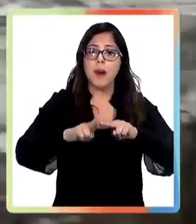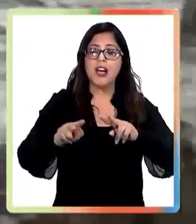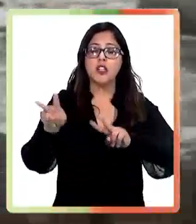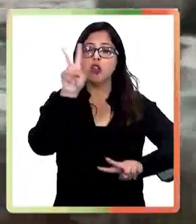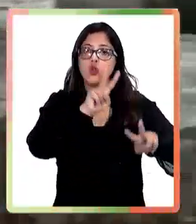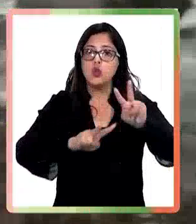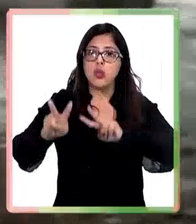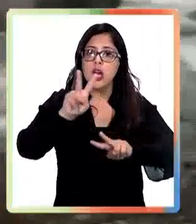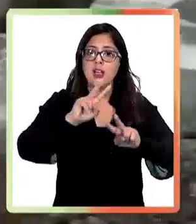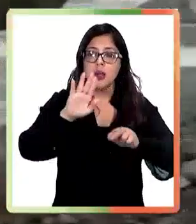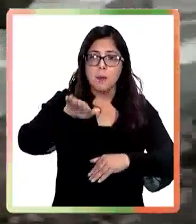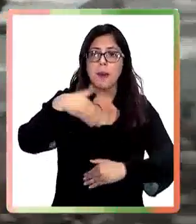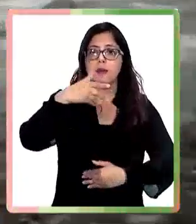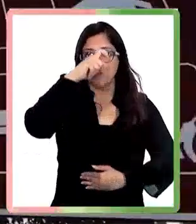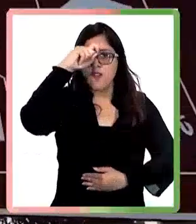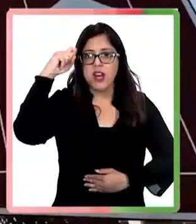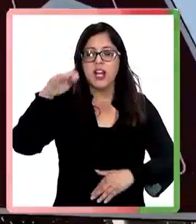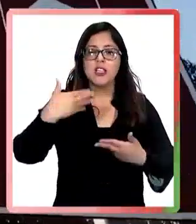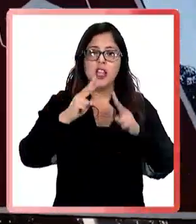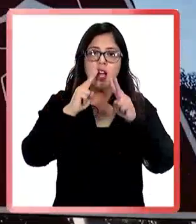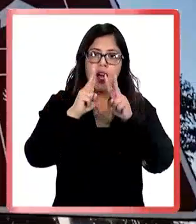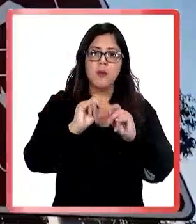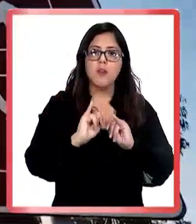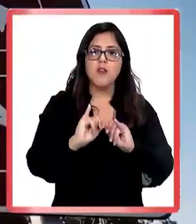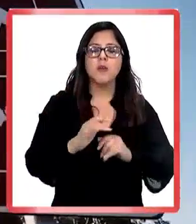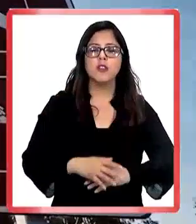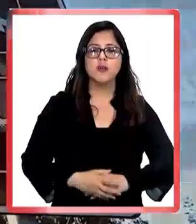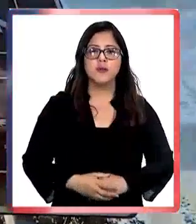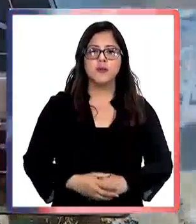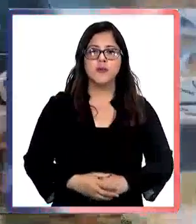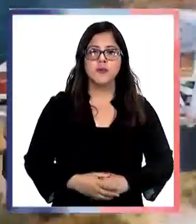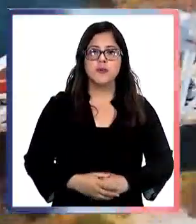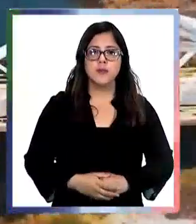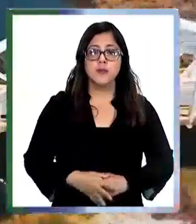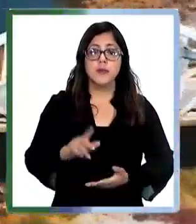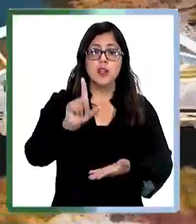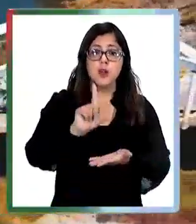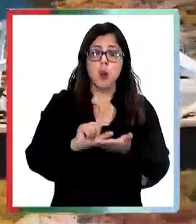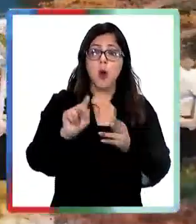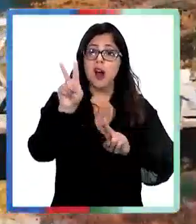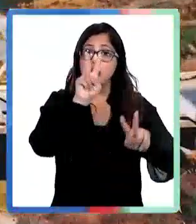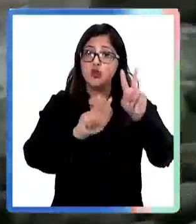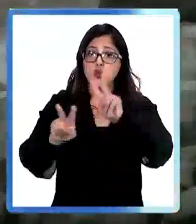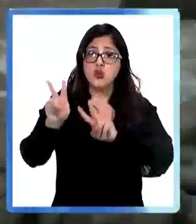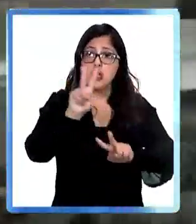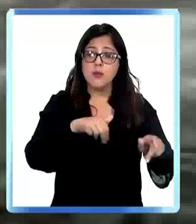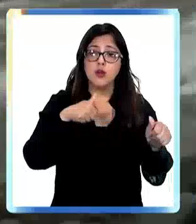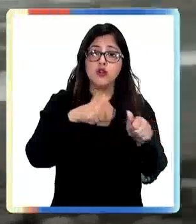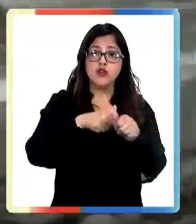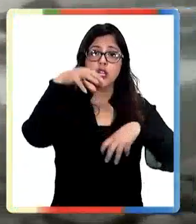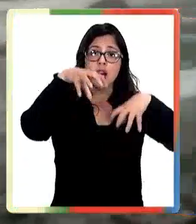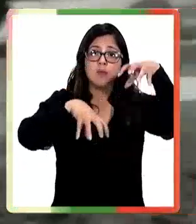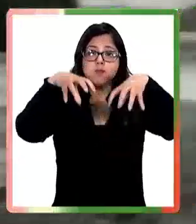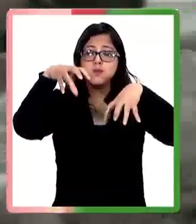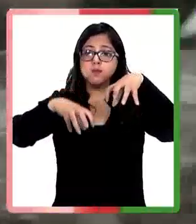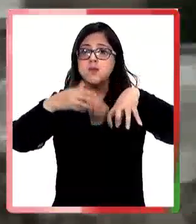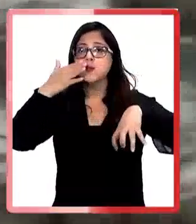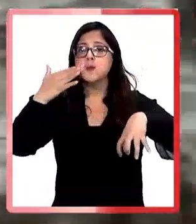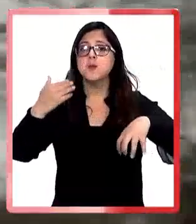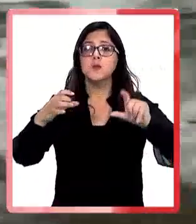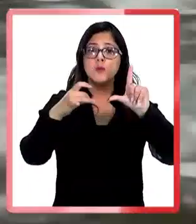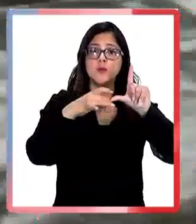Linares espera que, el retroceso de la pandemia y mayores aperturas en las medidas sanitarias, aumenten los